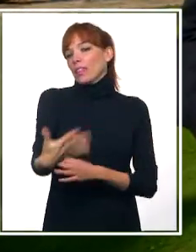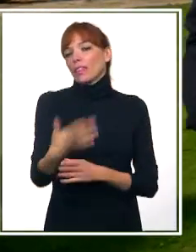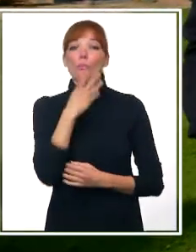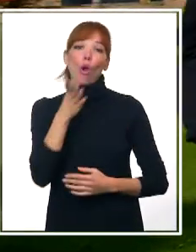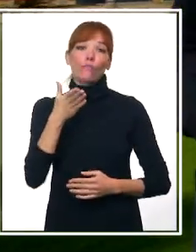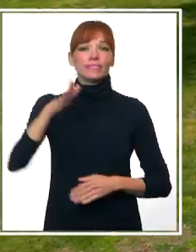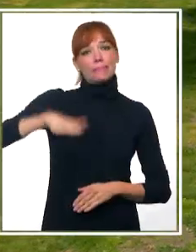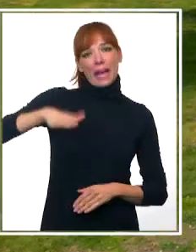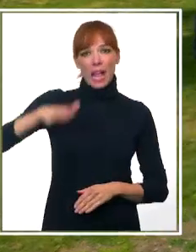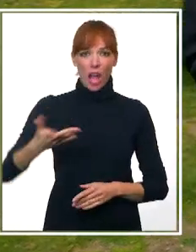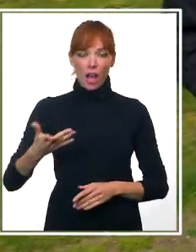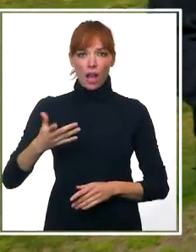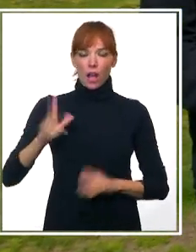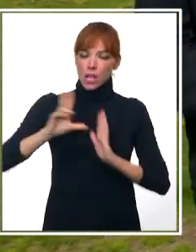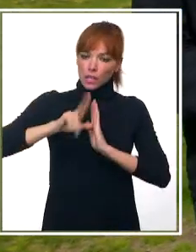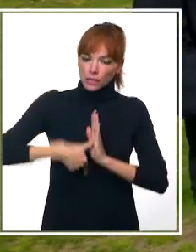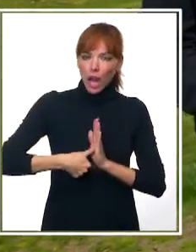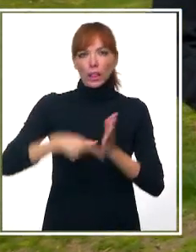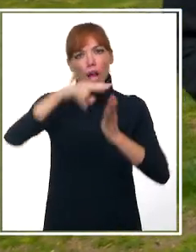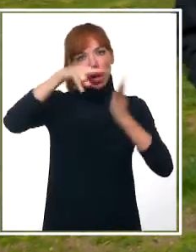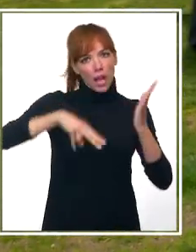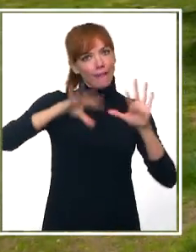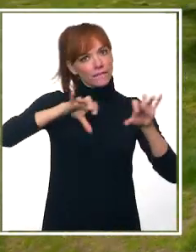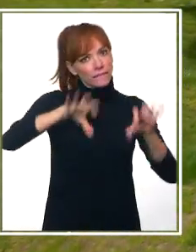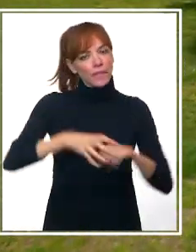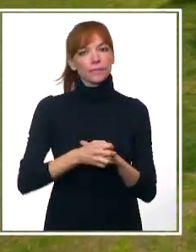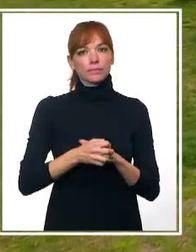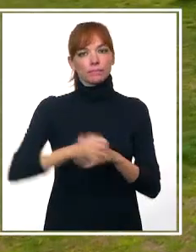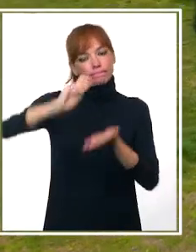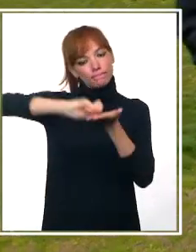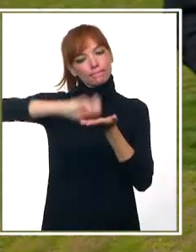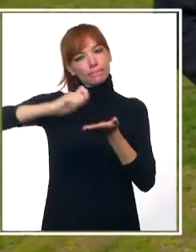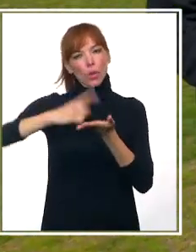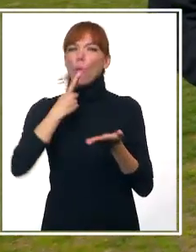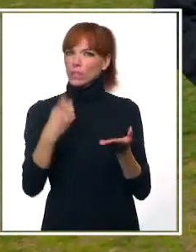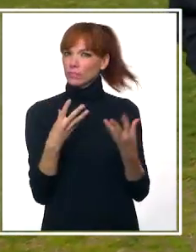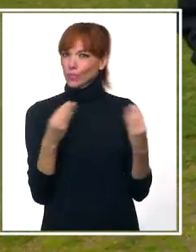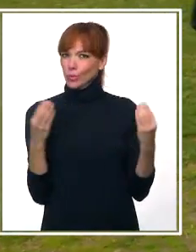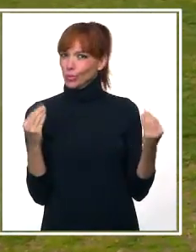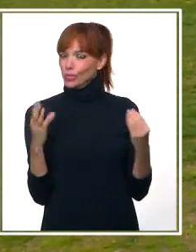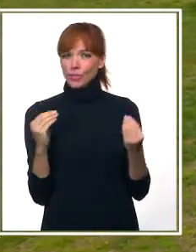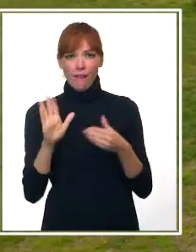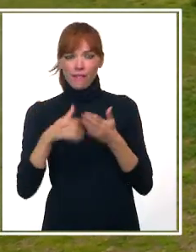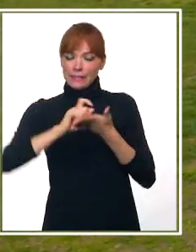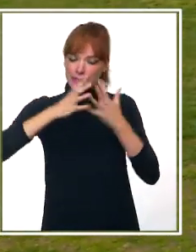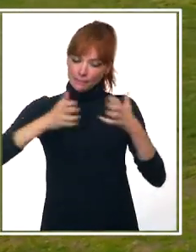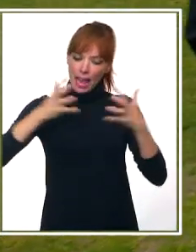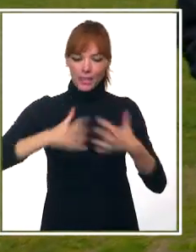madurativo, tardó mucho en aprender a leer, la escritura, caligrafía, le costó muchísimas caligrafías,